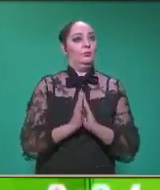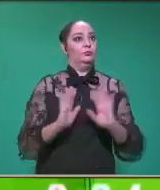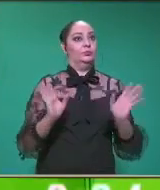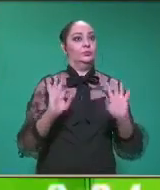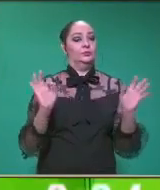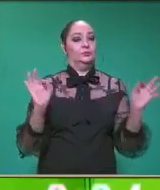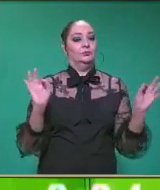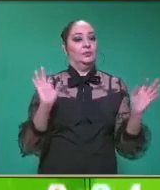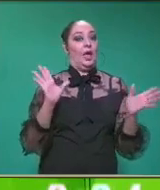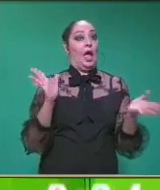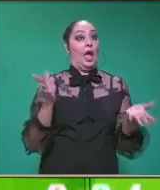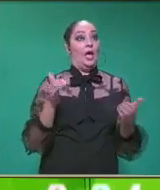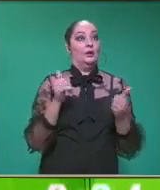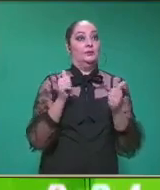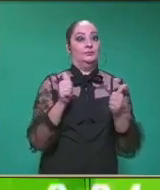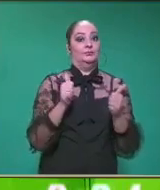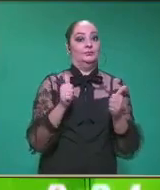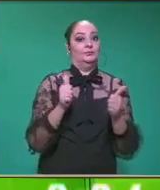Muy bien.